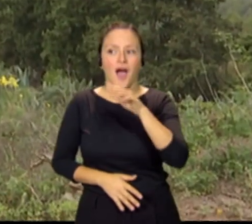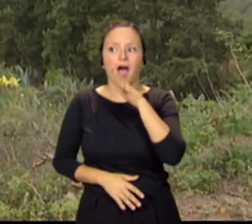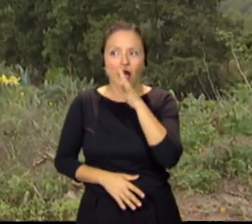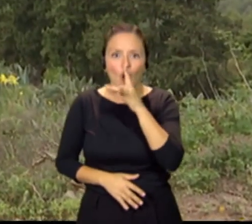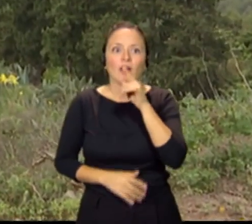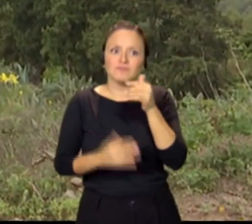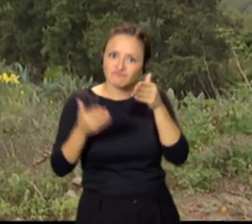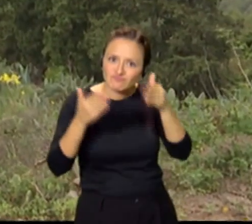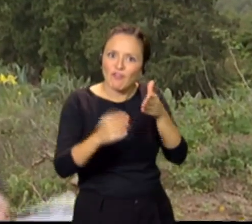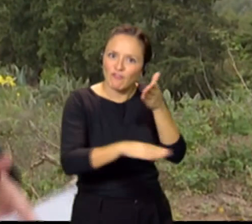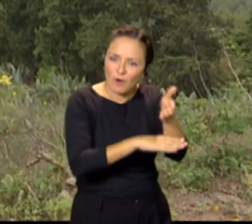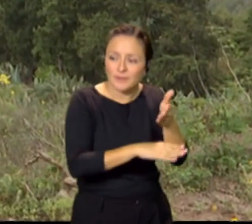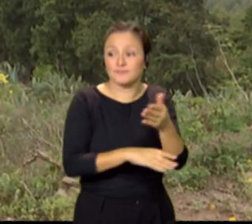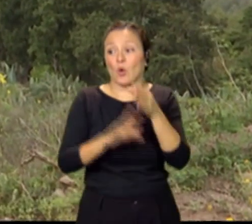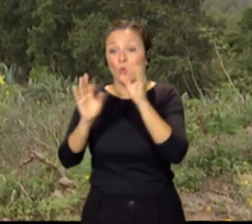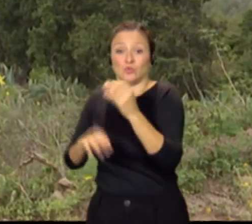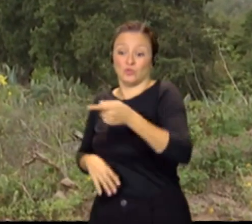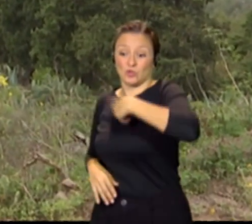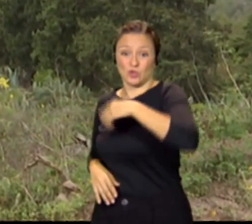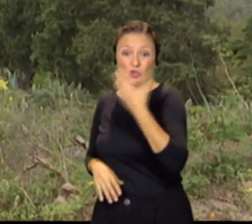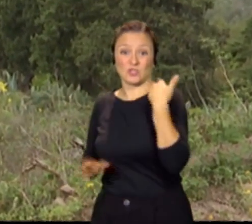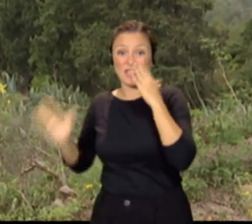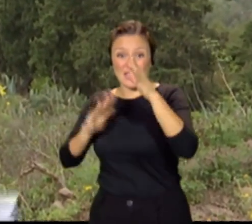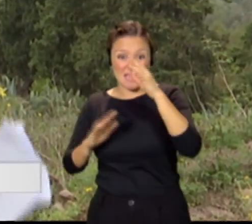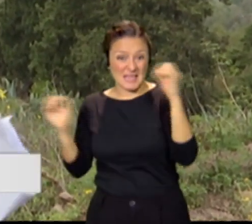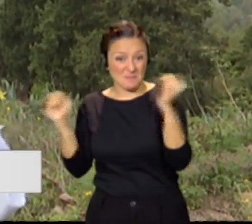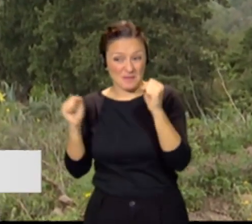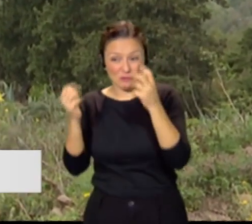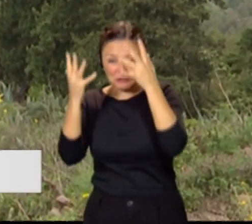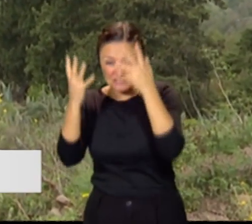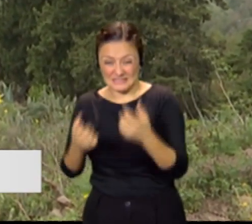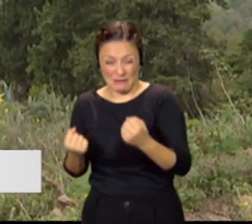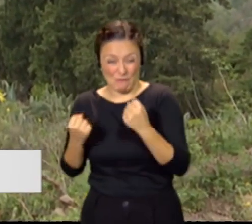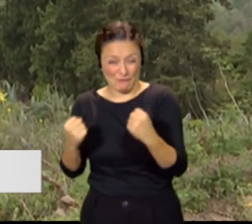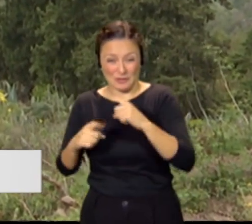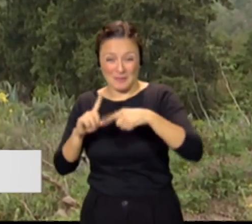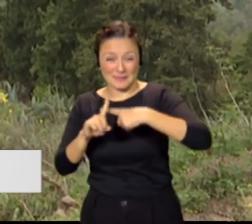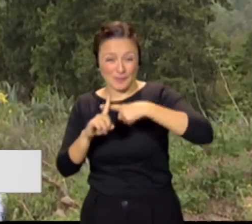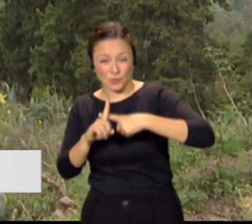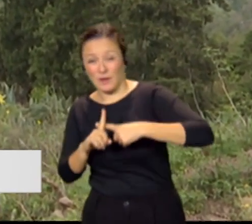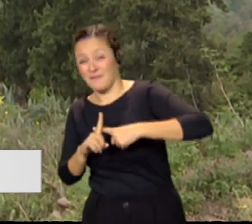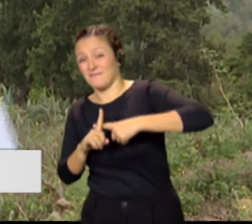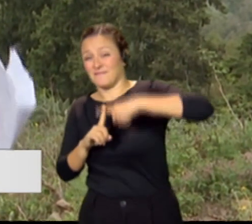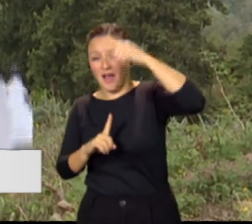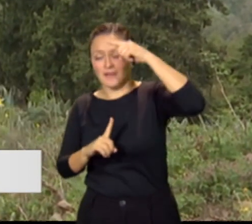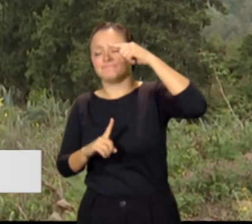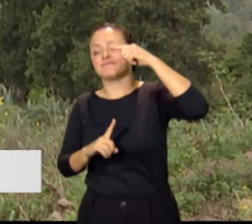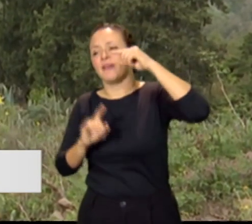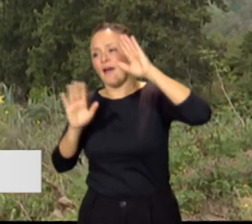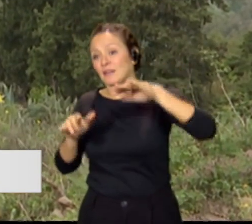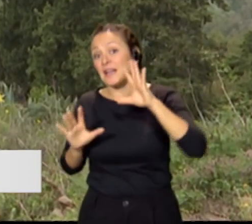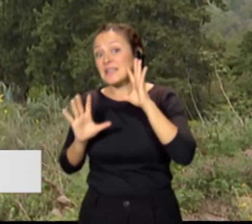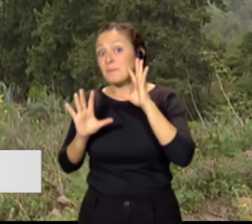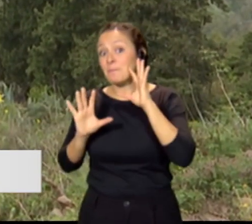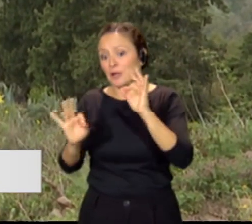Buenos días, Canarias. Después de un invierno extremadamente seco y con temperaturas extremadamente altas, el riesgo